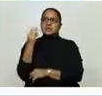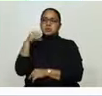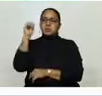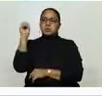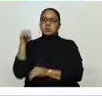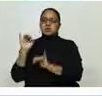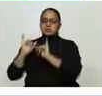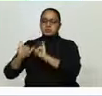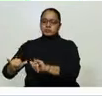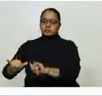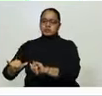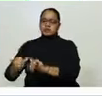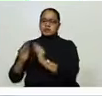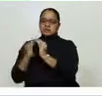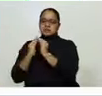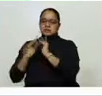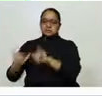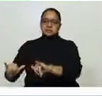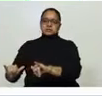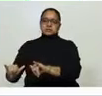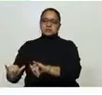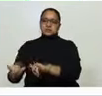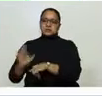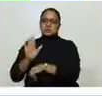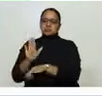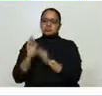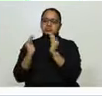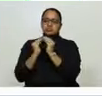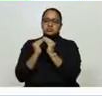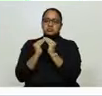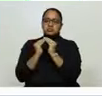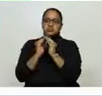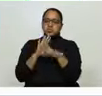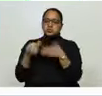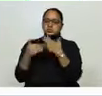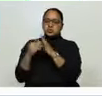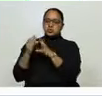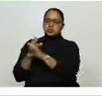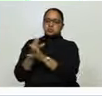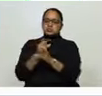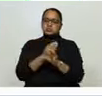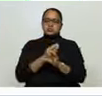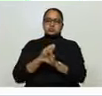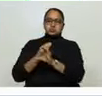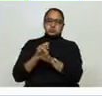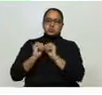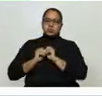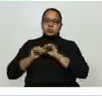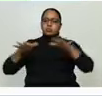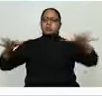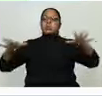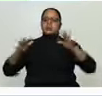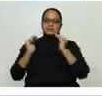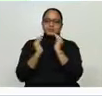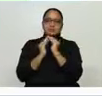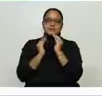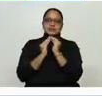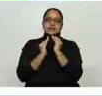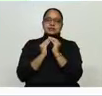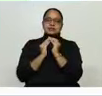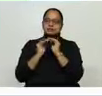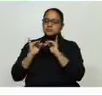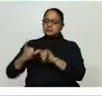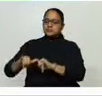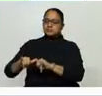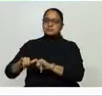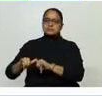decirle vamos a ir a aislarlo a su casa con todas las medidas de seguridad, pero que también nosotros tengamos la capacidad de irle dando